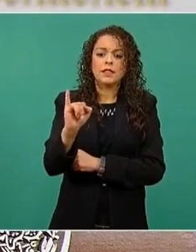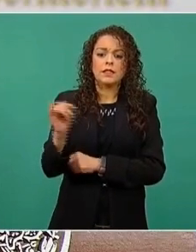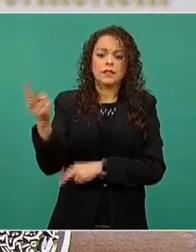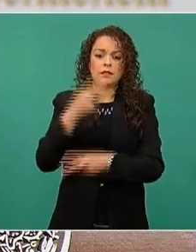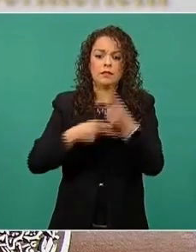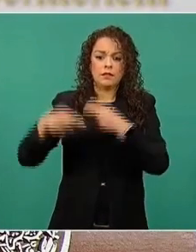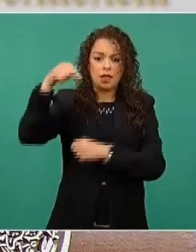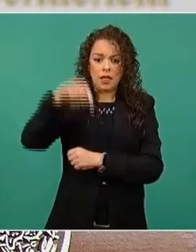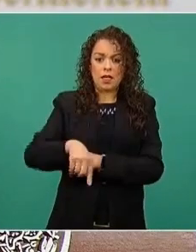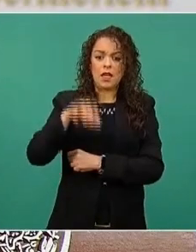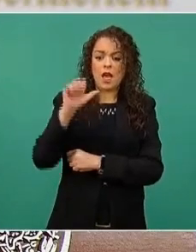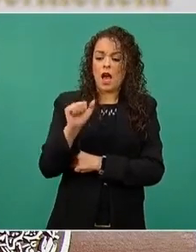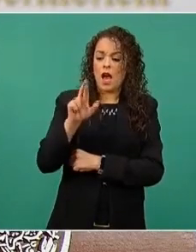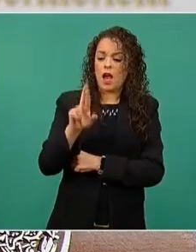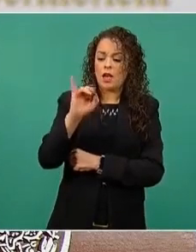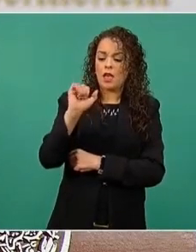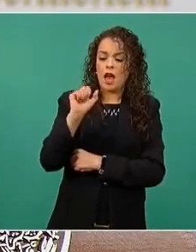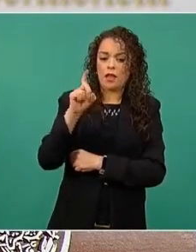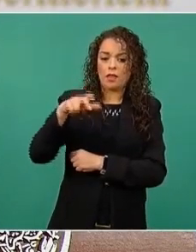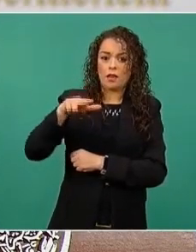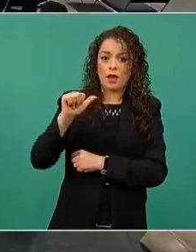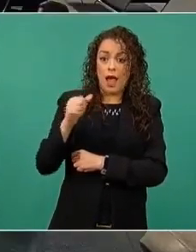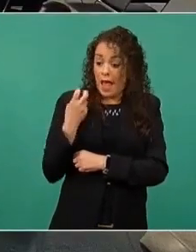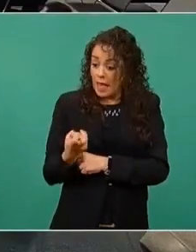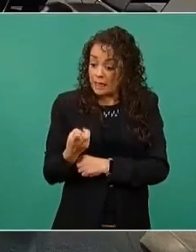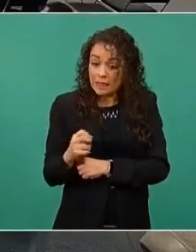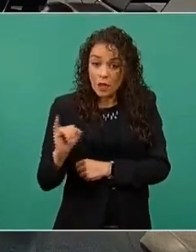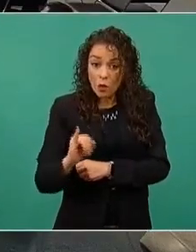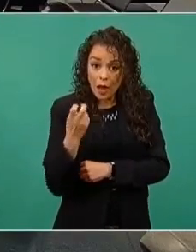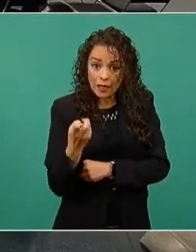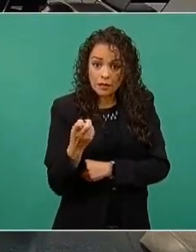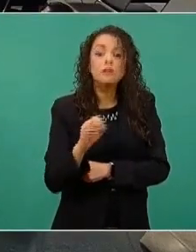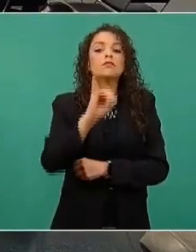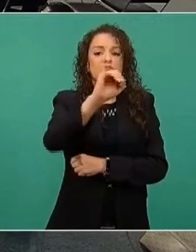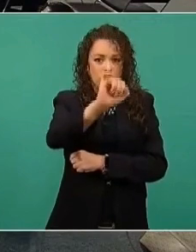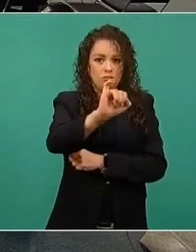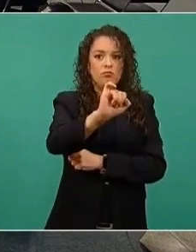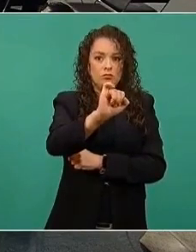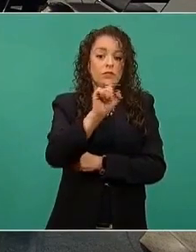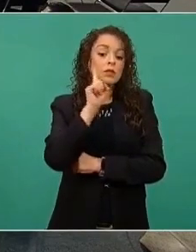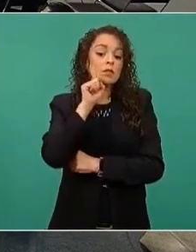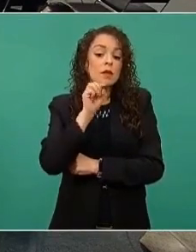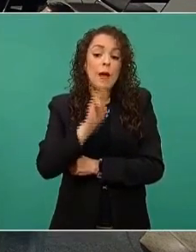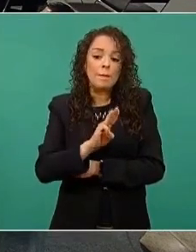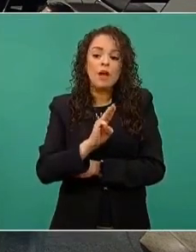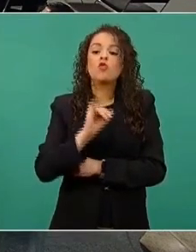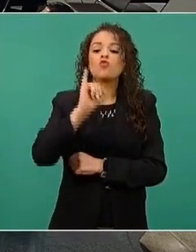Arianda. ¿Este jueves? Sí. Ok. Sería pasado mañana. Sí.